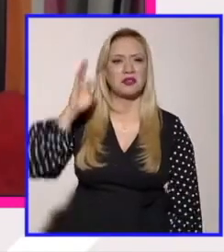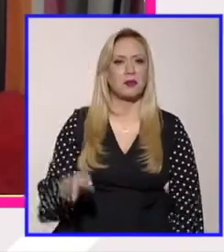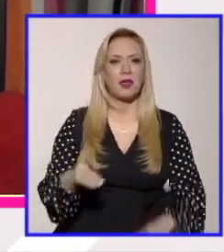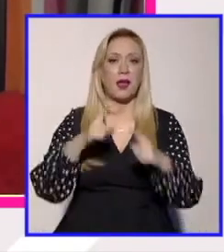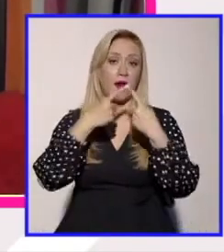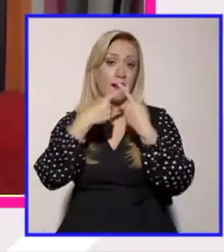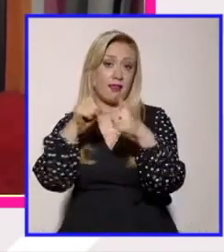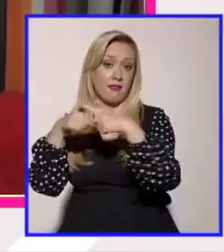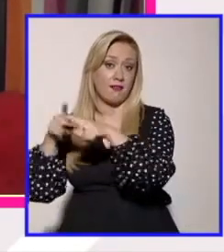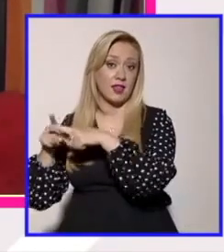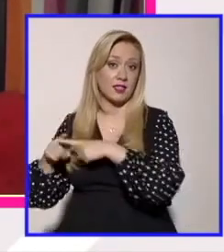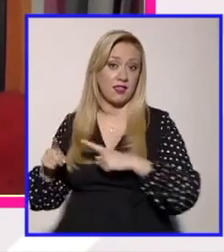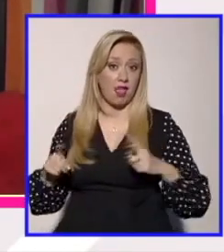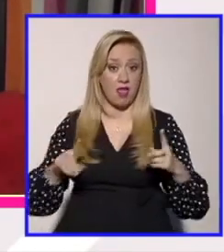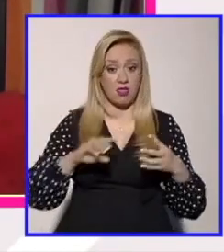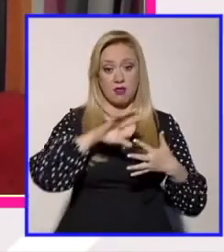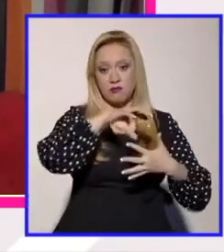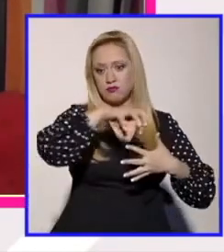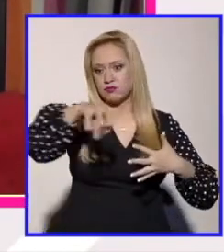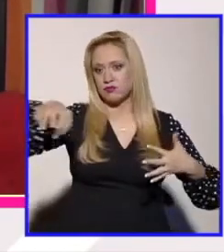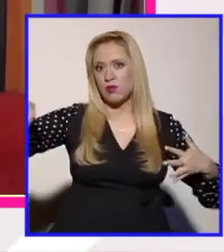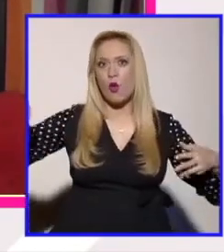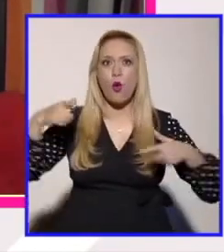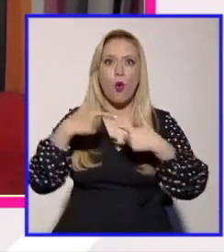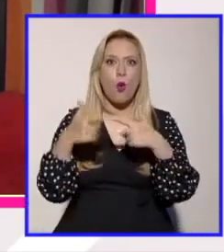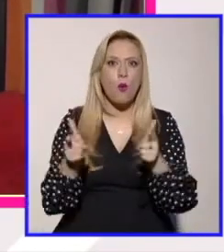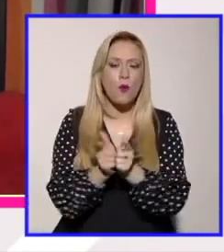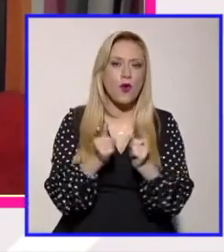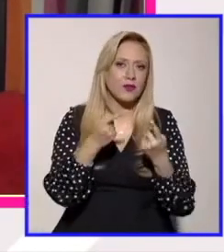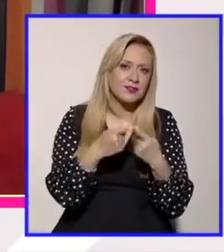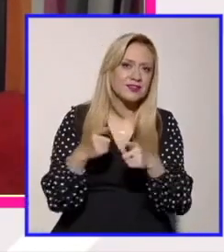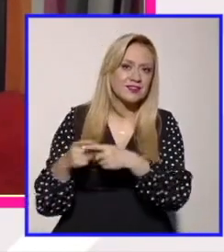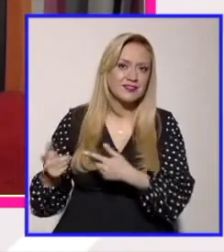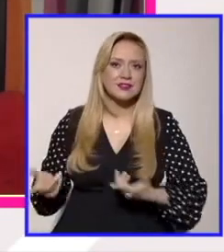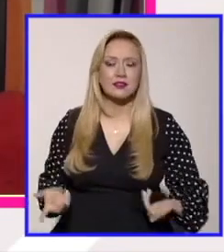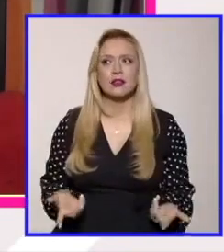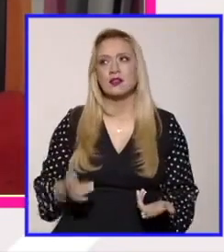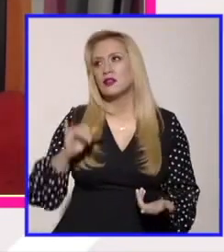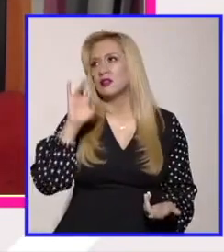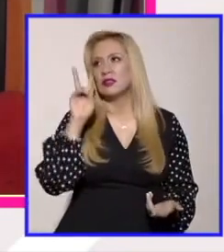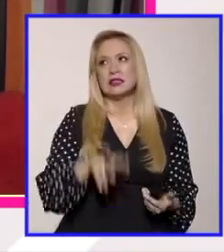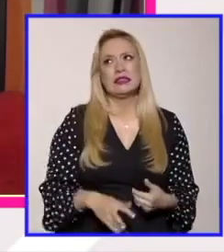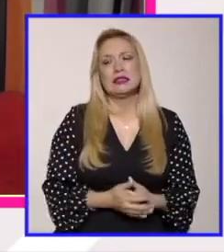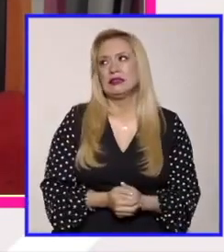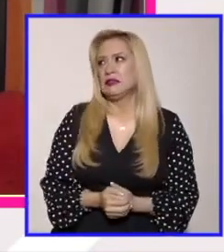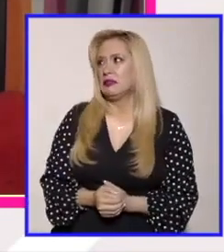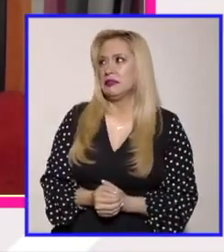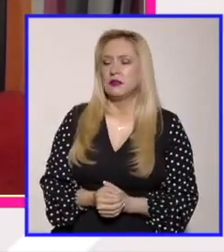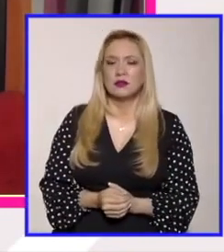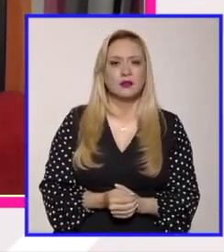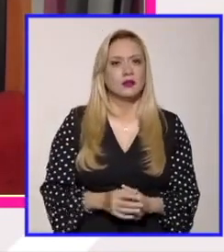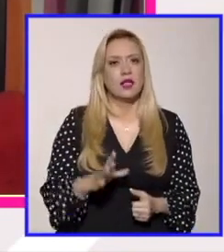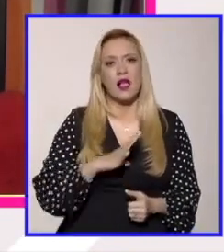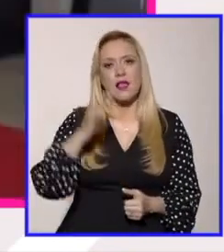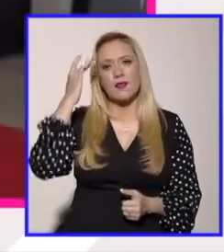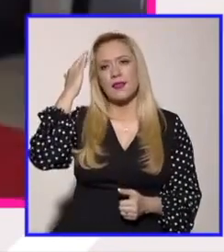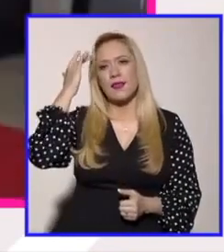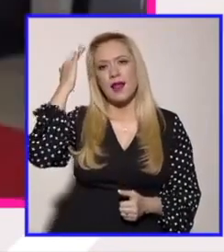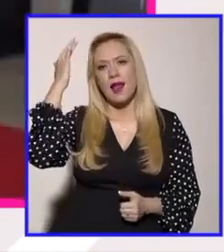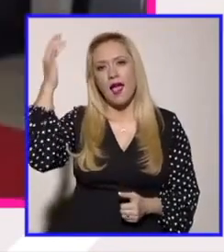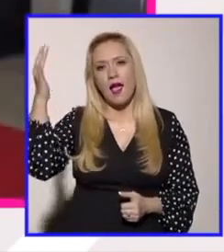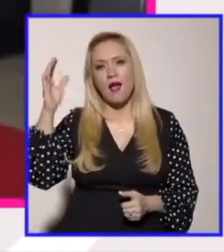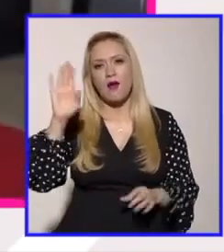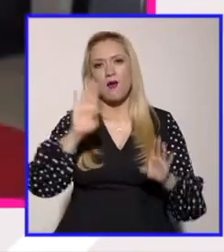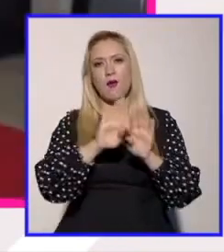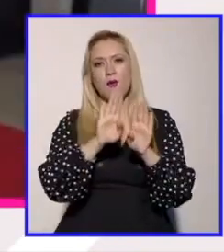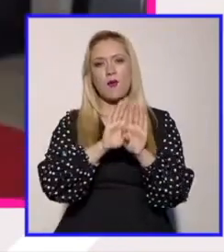Sí de hecho hay mucho ahí que navega las áreas de la teoría conspiranoica y hay unas que son muy